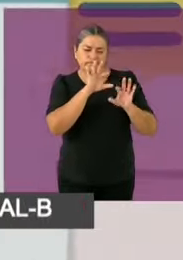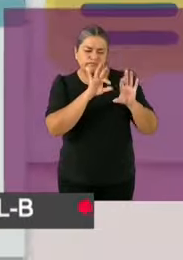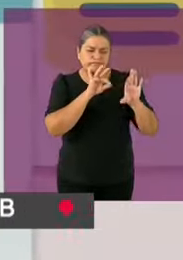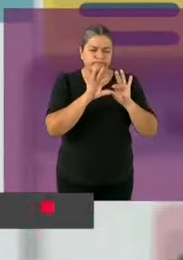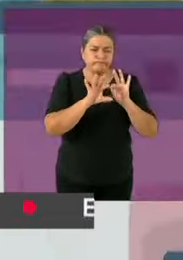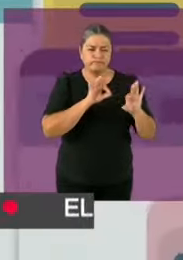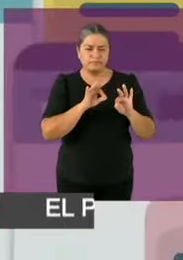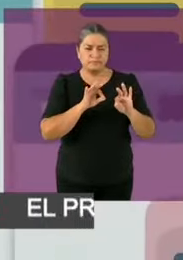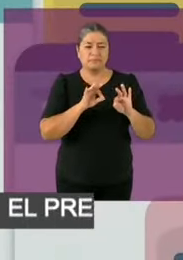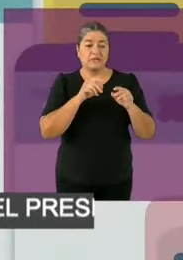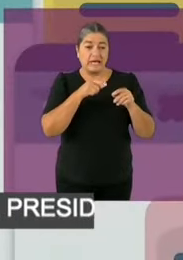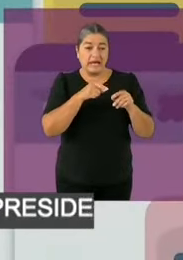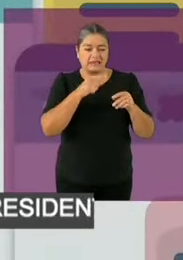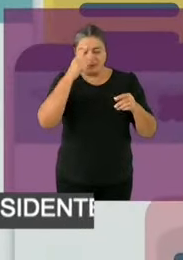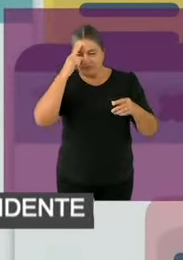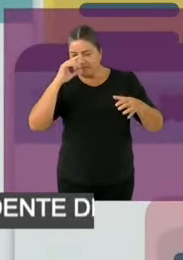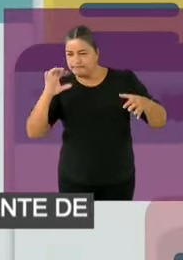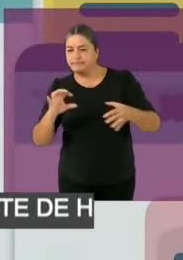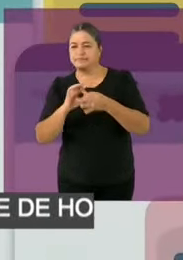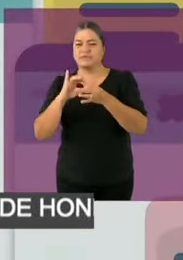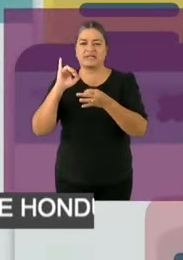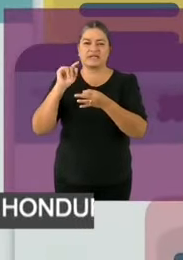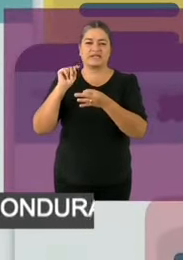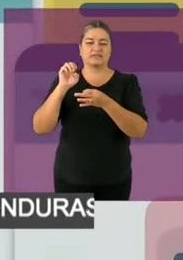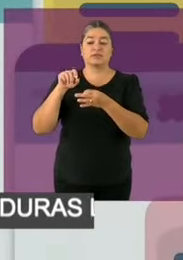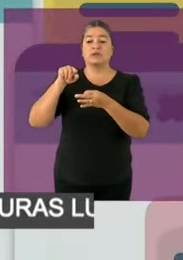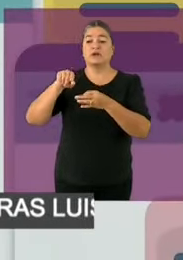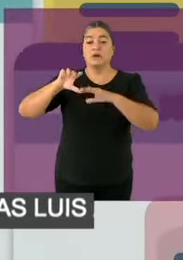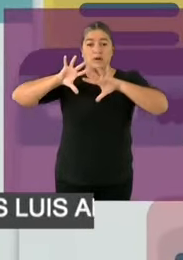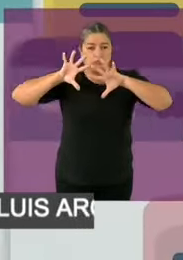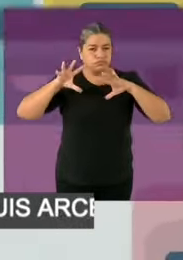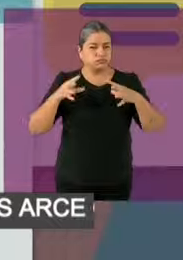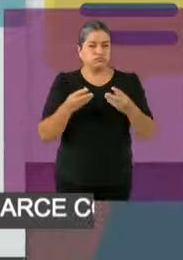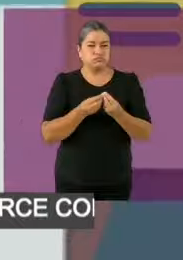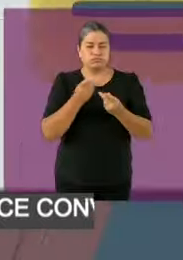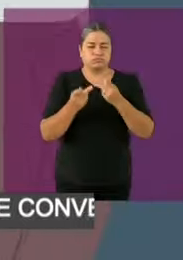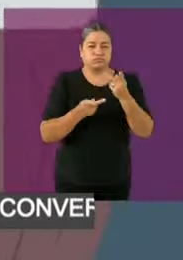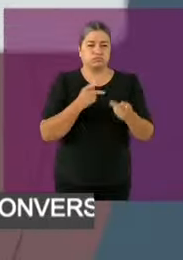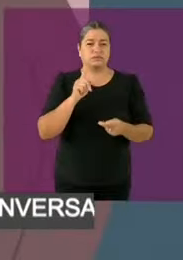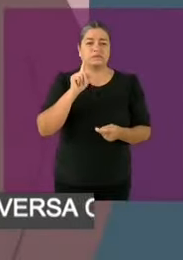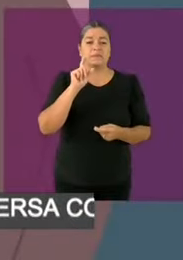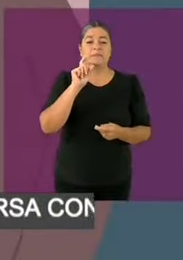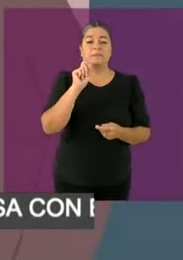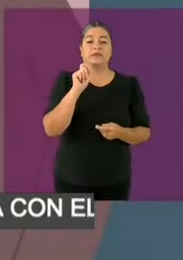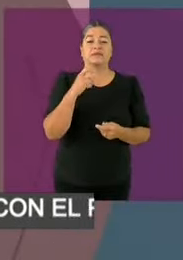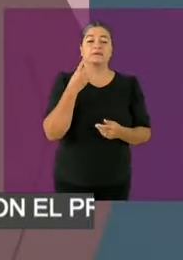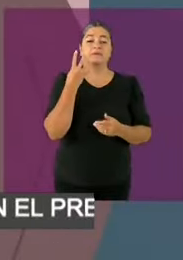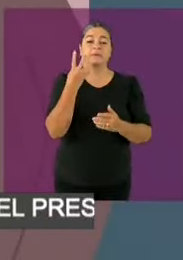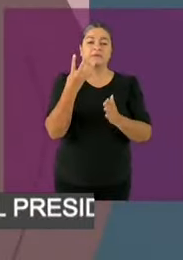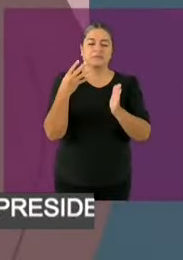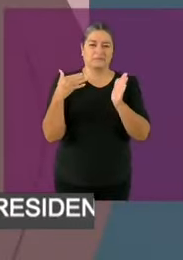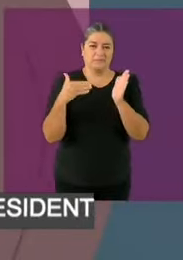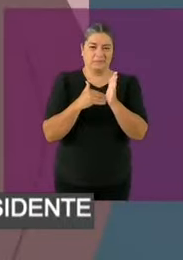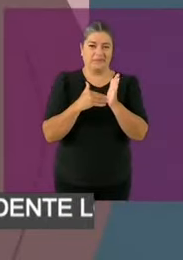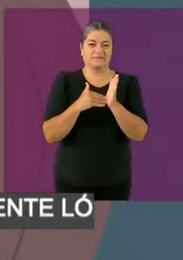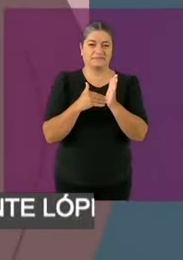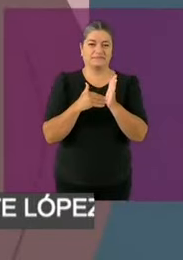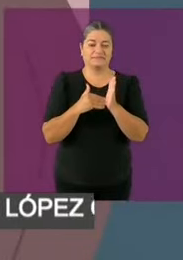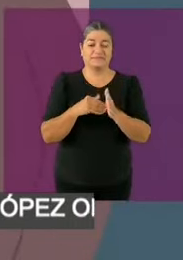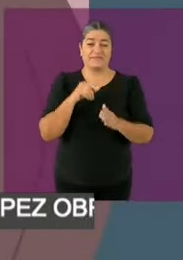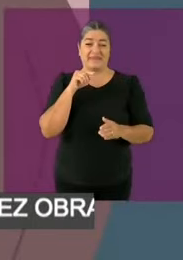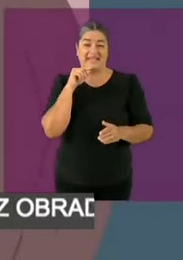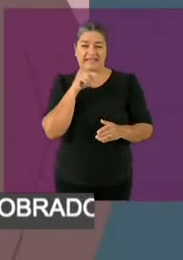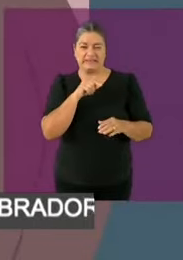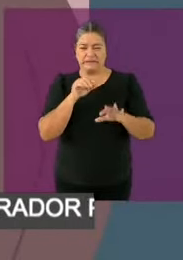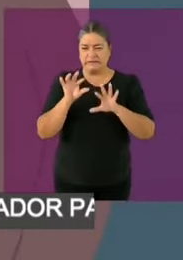Se recibieron 24.000 preguntas, de las cuales se seleccionaron 108, que fueron proporcionadas a la y